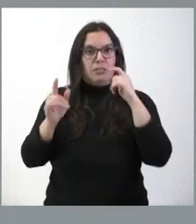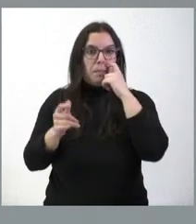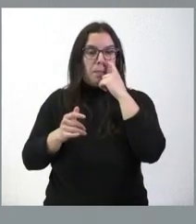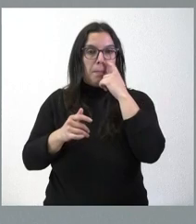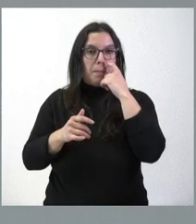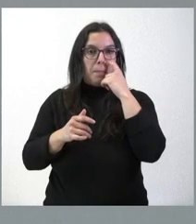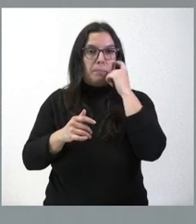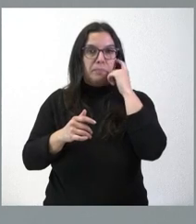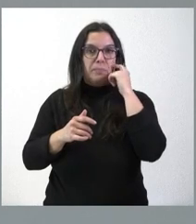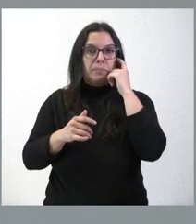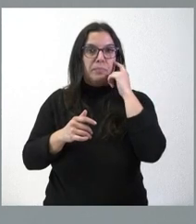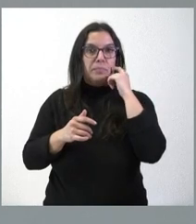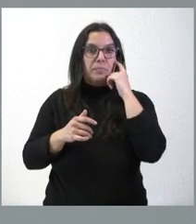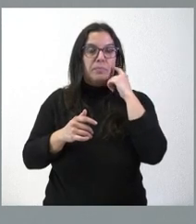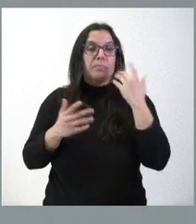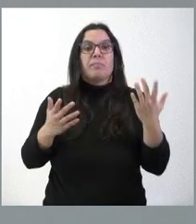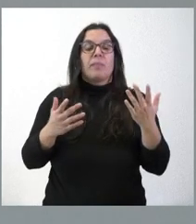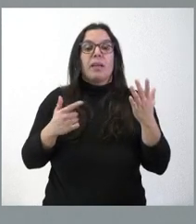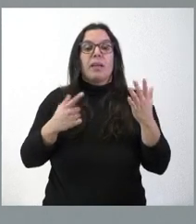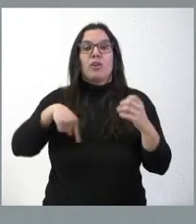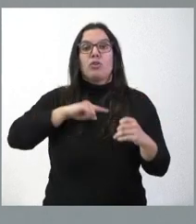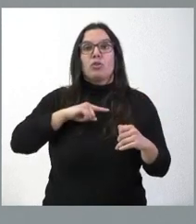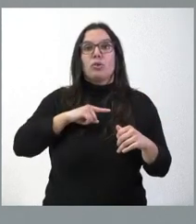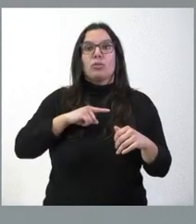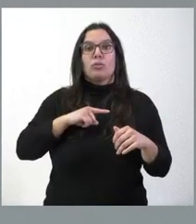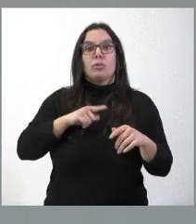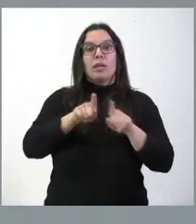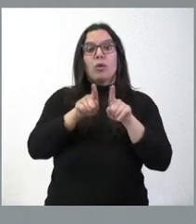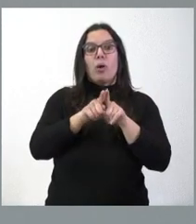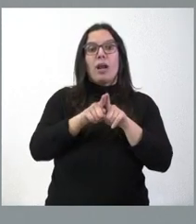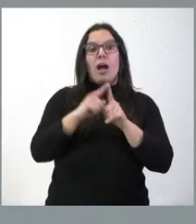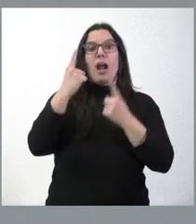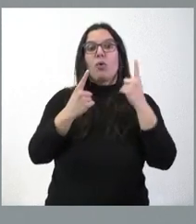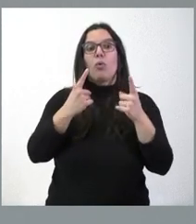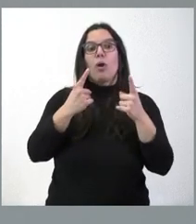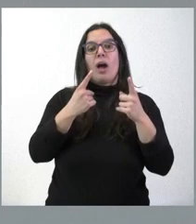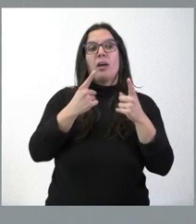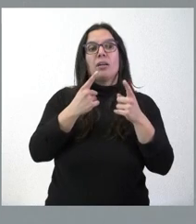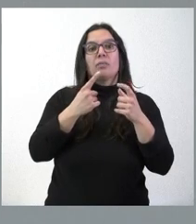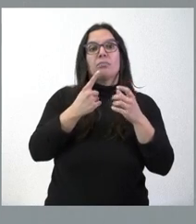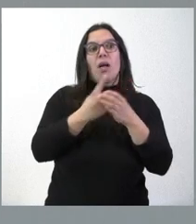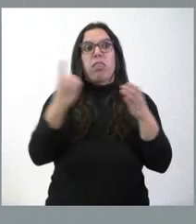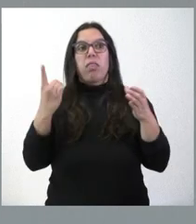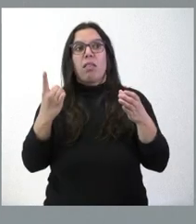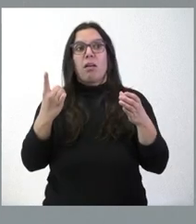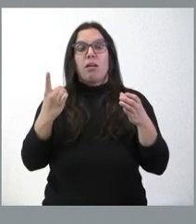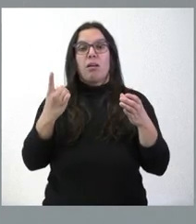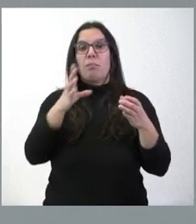en ningún momento es decidir, por nuestra parte, excluir ninguna candidatura por algunos de los requisitos que el